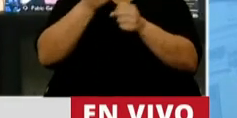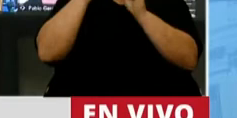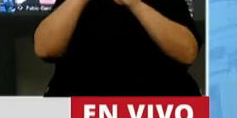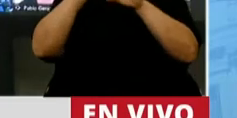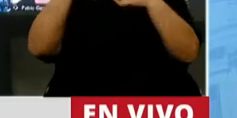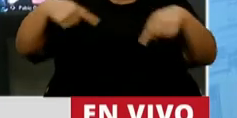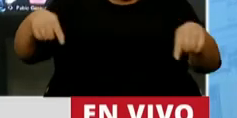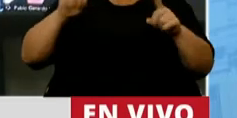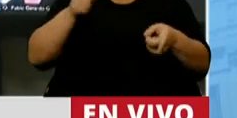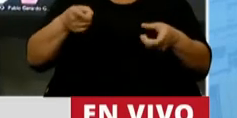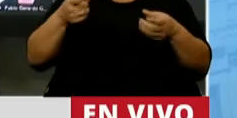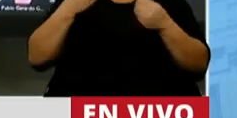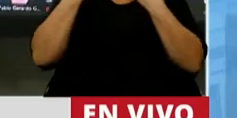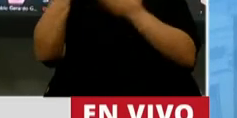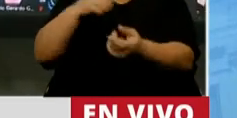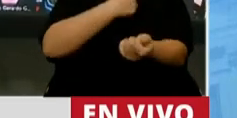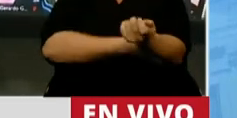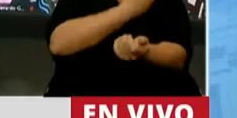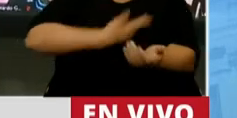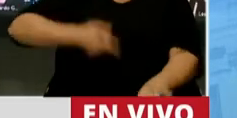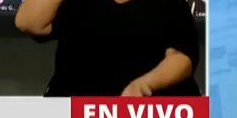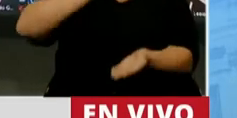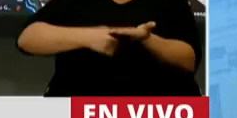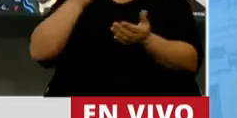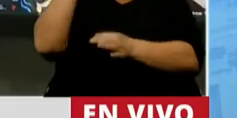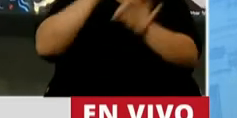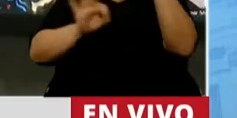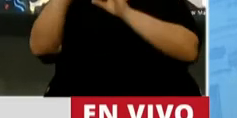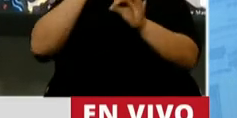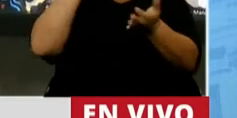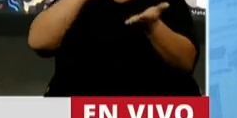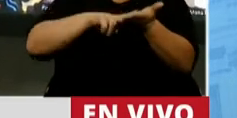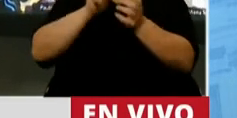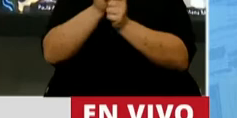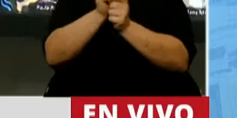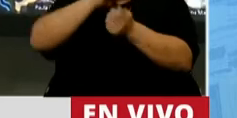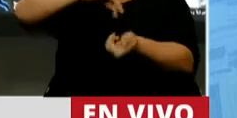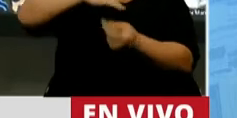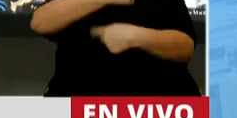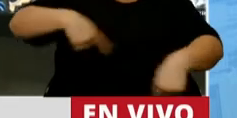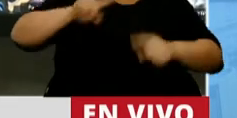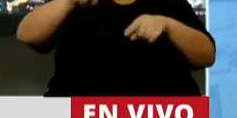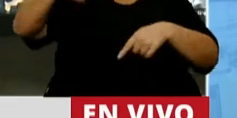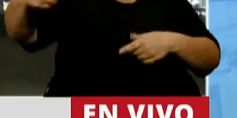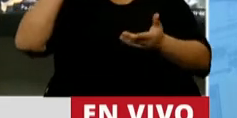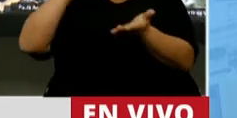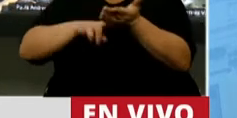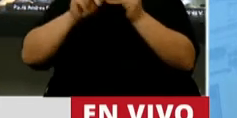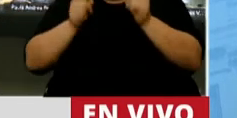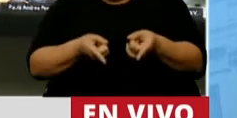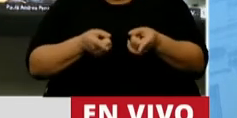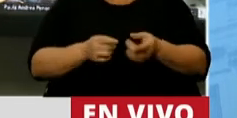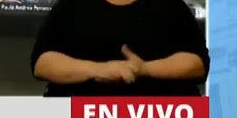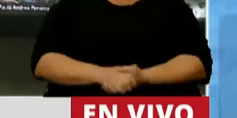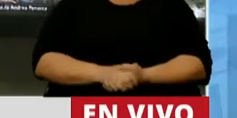carga, la delegación al Poder Ejecutivo de fijar alícuotas del impuesto al juego y otras cargas impositivas. Me